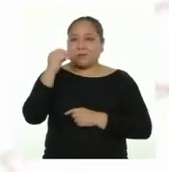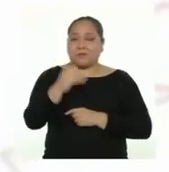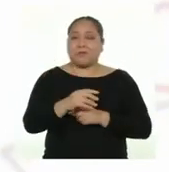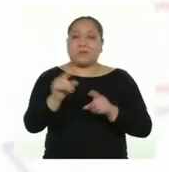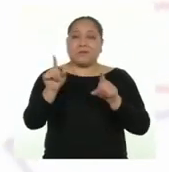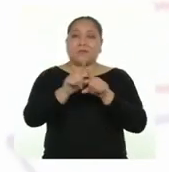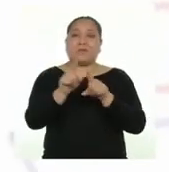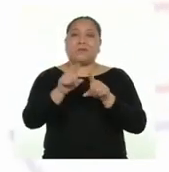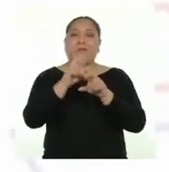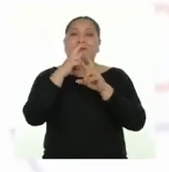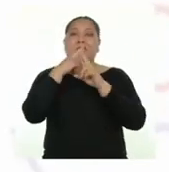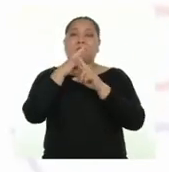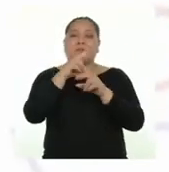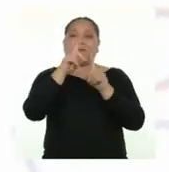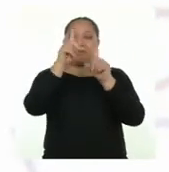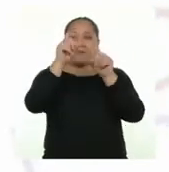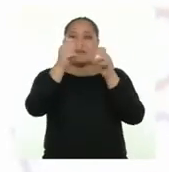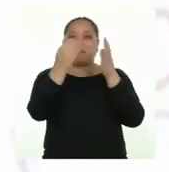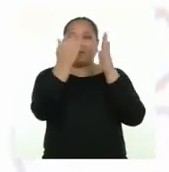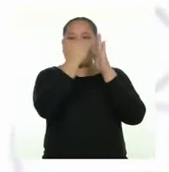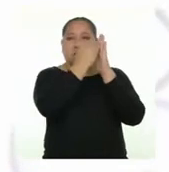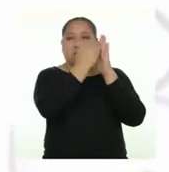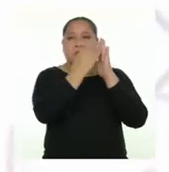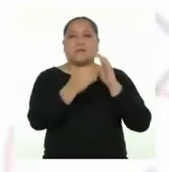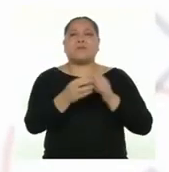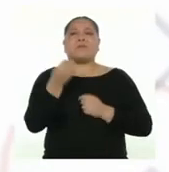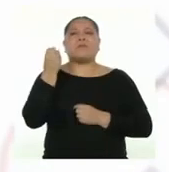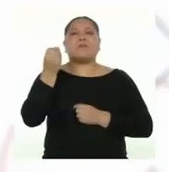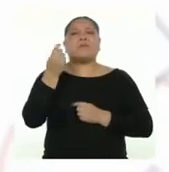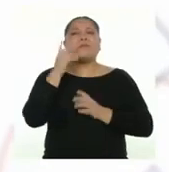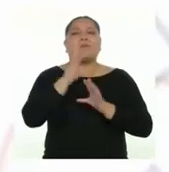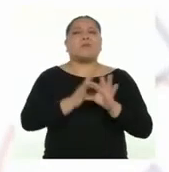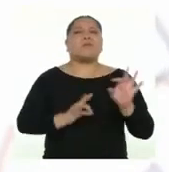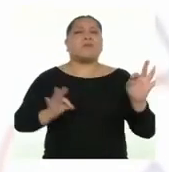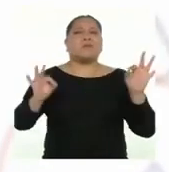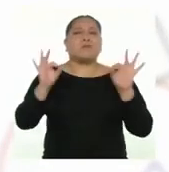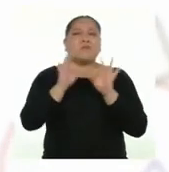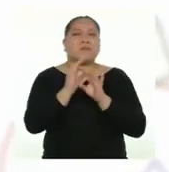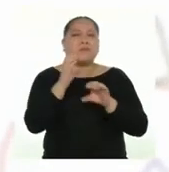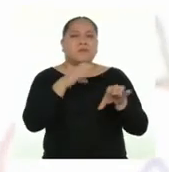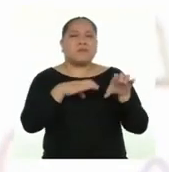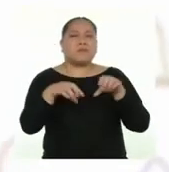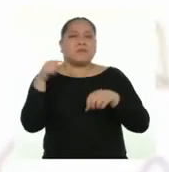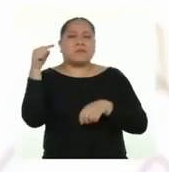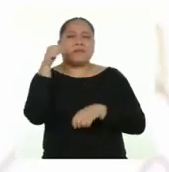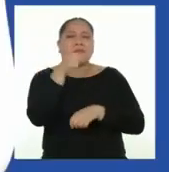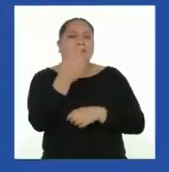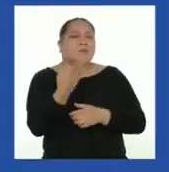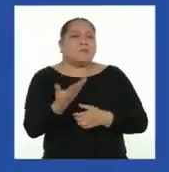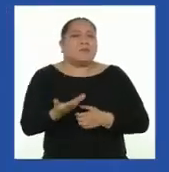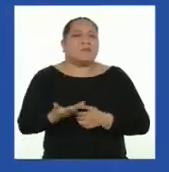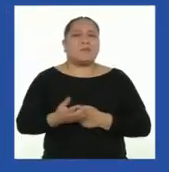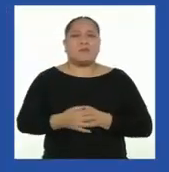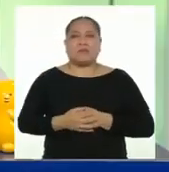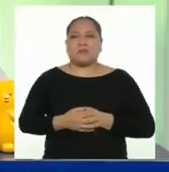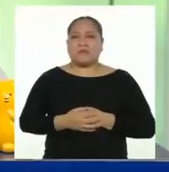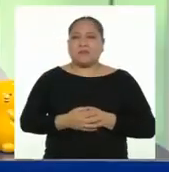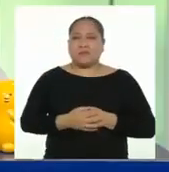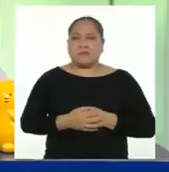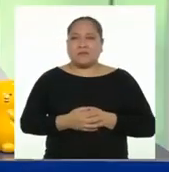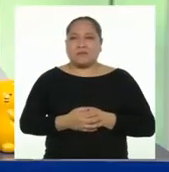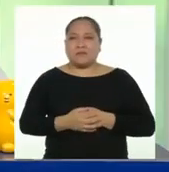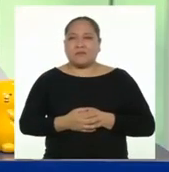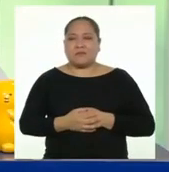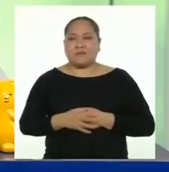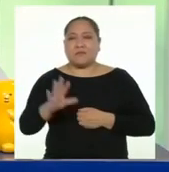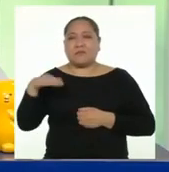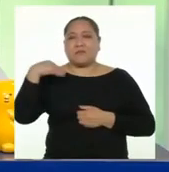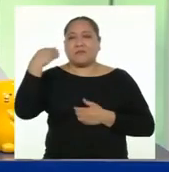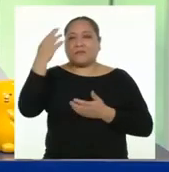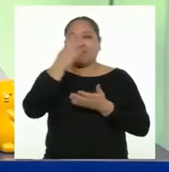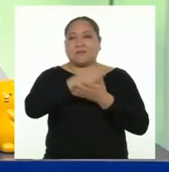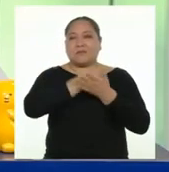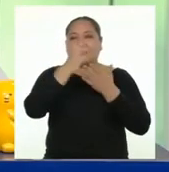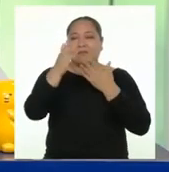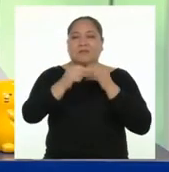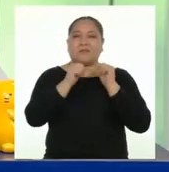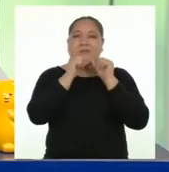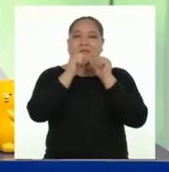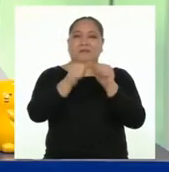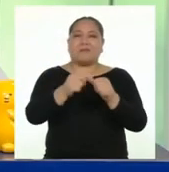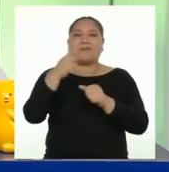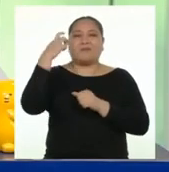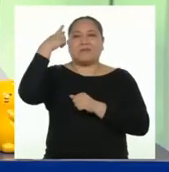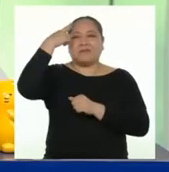También responderán a la siguiente pregunta. ¿Por qué es importante realizar esta acción? En el próximo programa